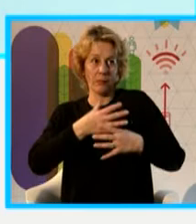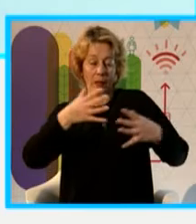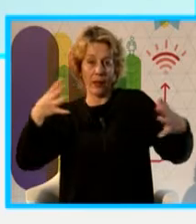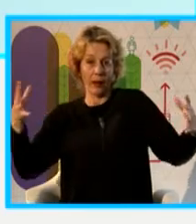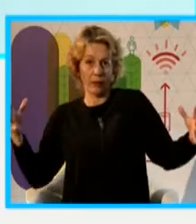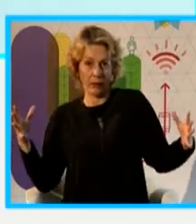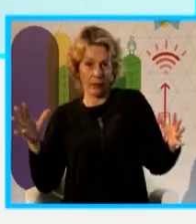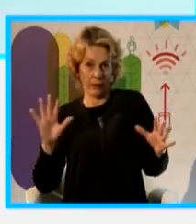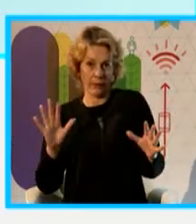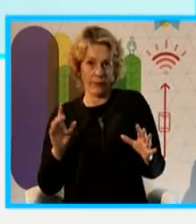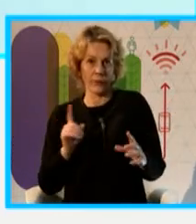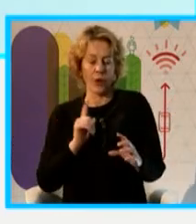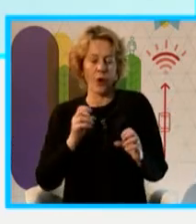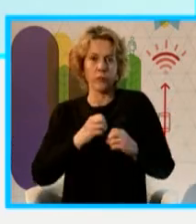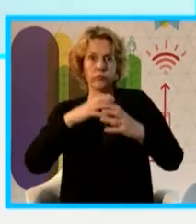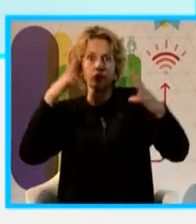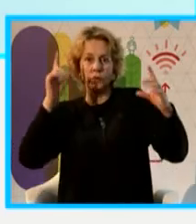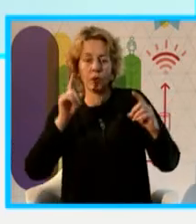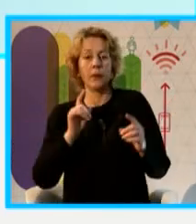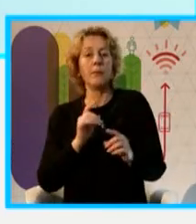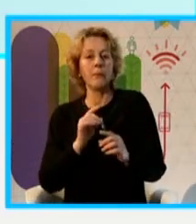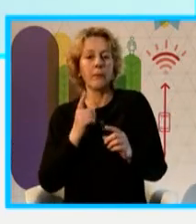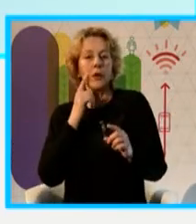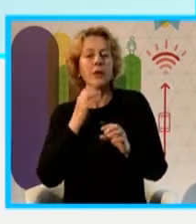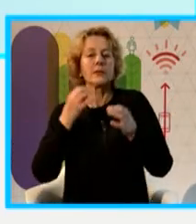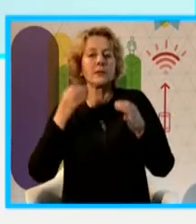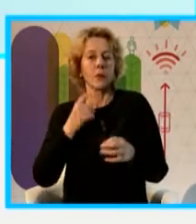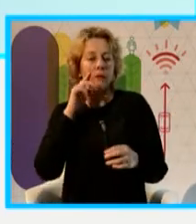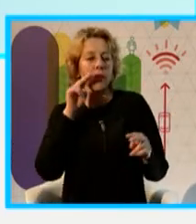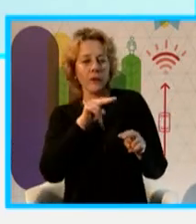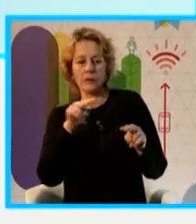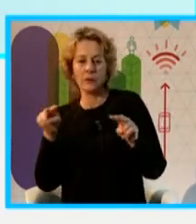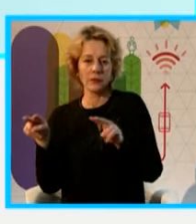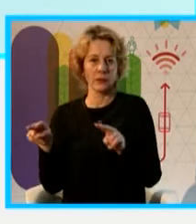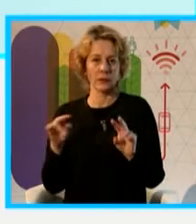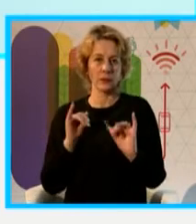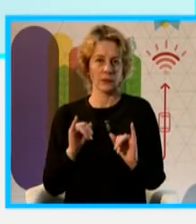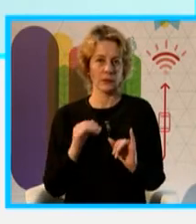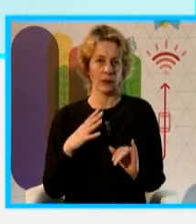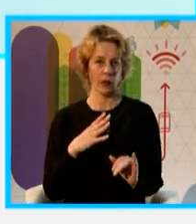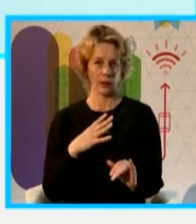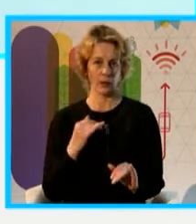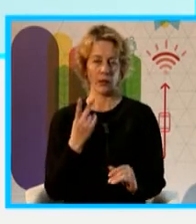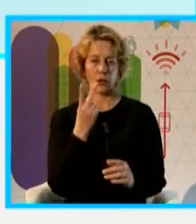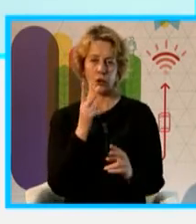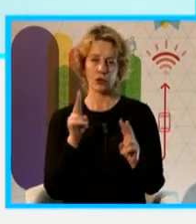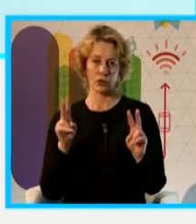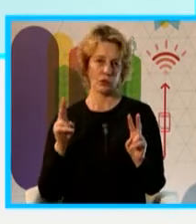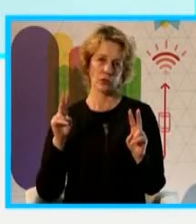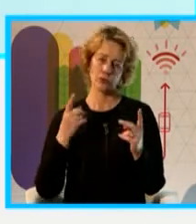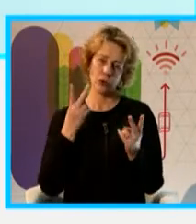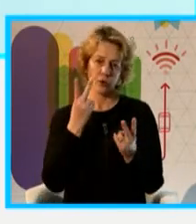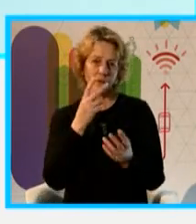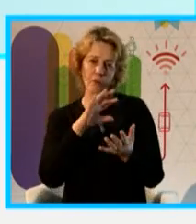las luminarias elegidas. Hay dos tipos de medidas en esta solución lumínica, una pasiva, donde